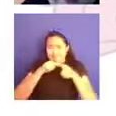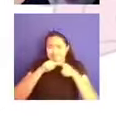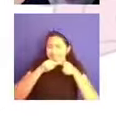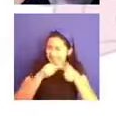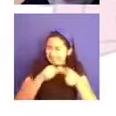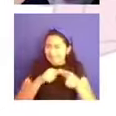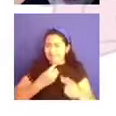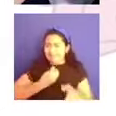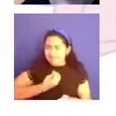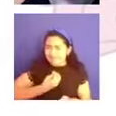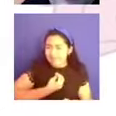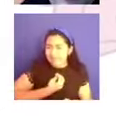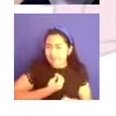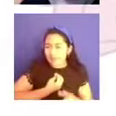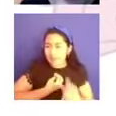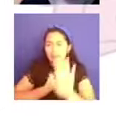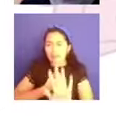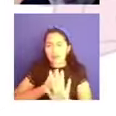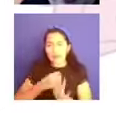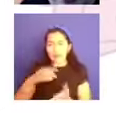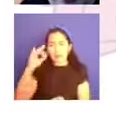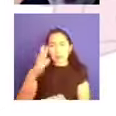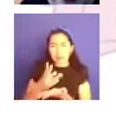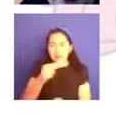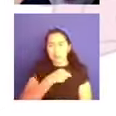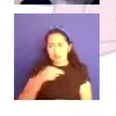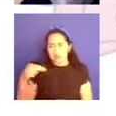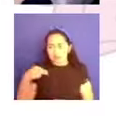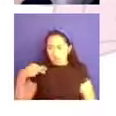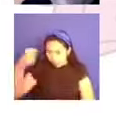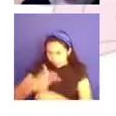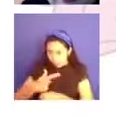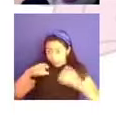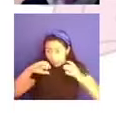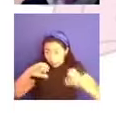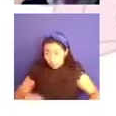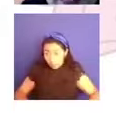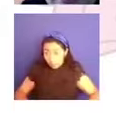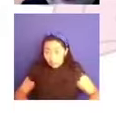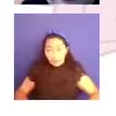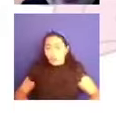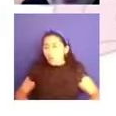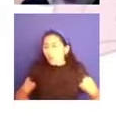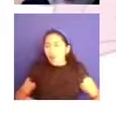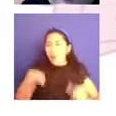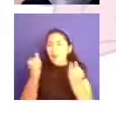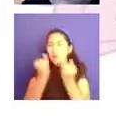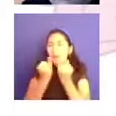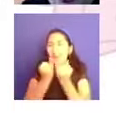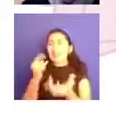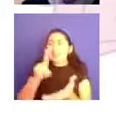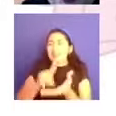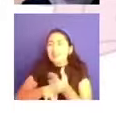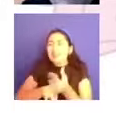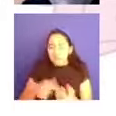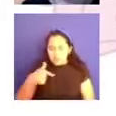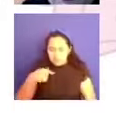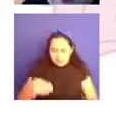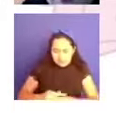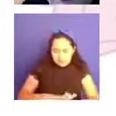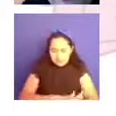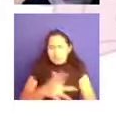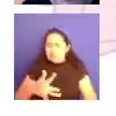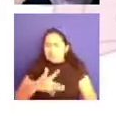cuenta no solamente el cuerpo, sino también el alma. Es decir, las emociones, los